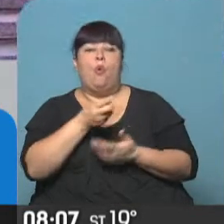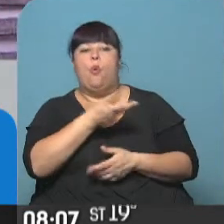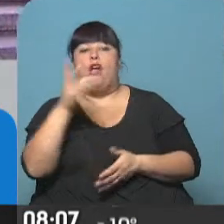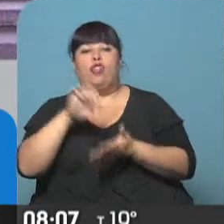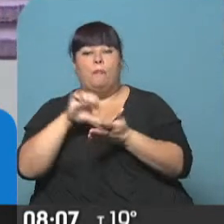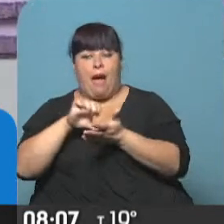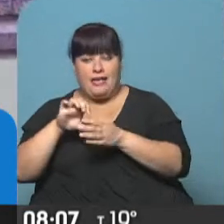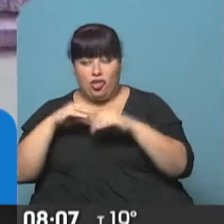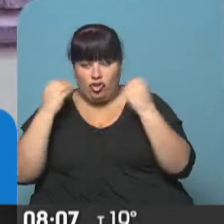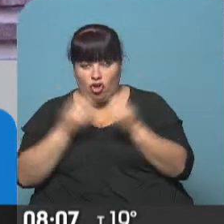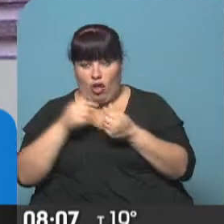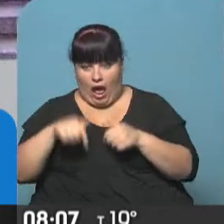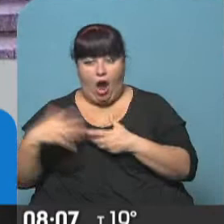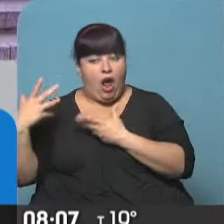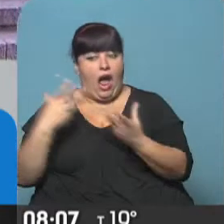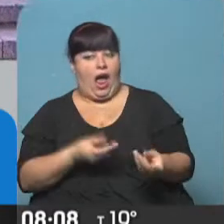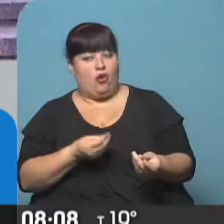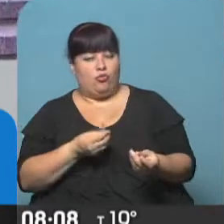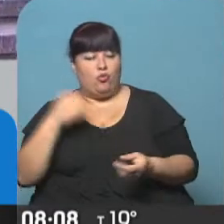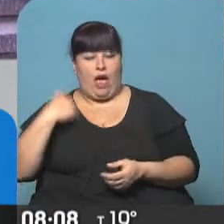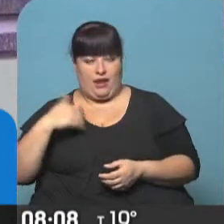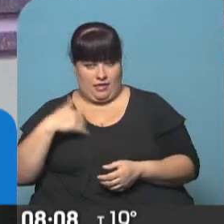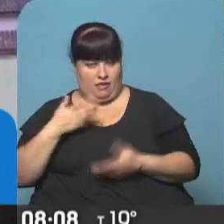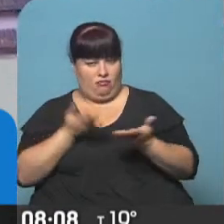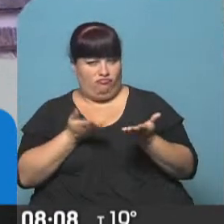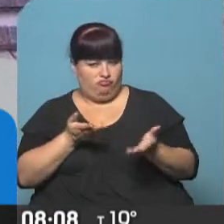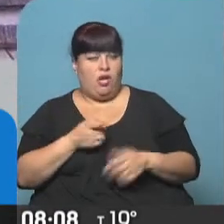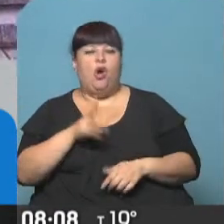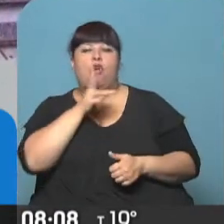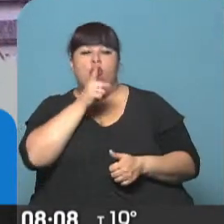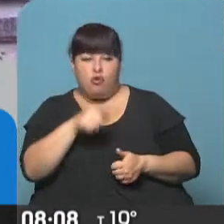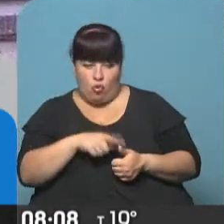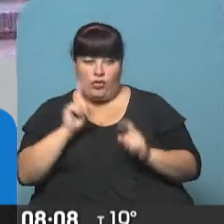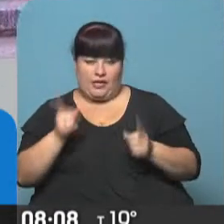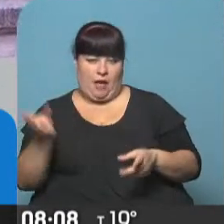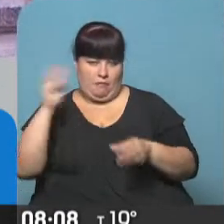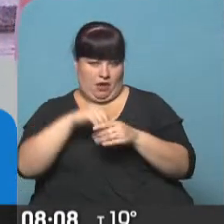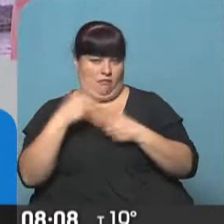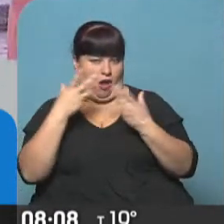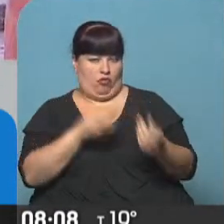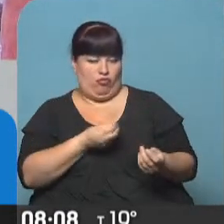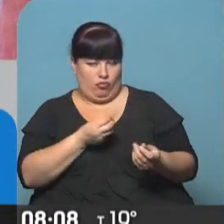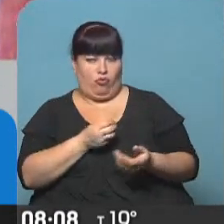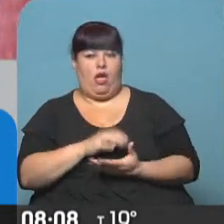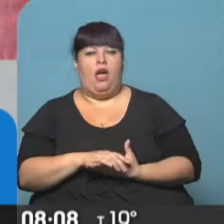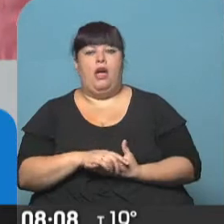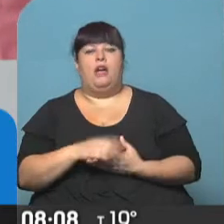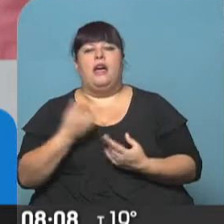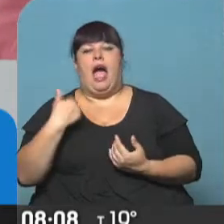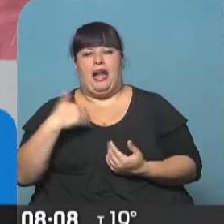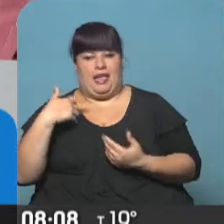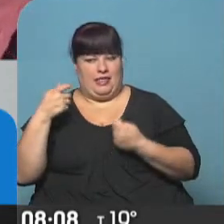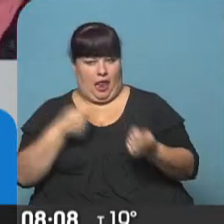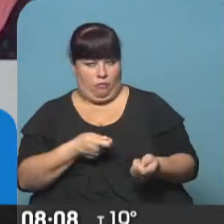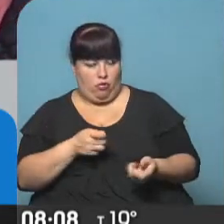países, entonces, que ahora estarían prestando su ayuda y su colaboración. Rusia se habría puesto a disposición de la República